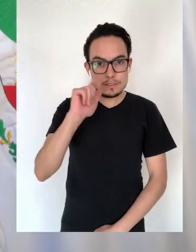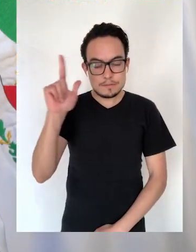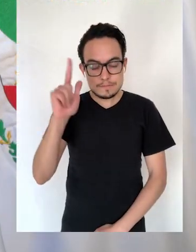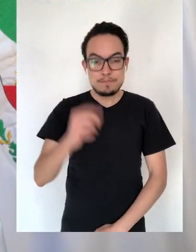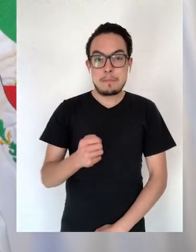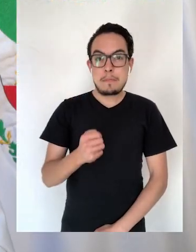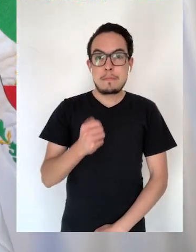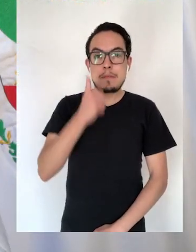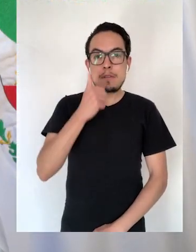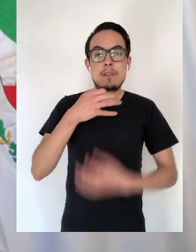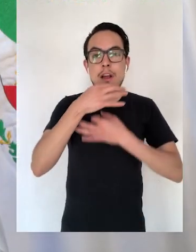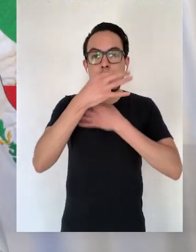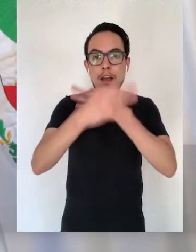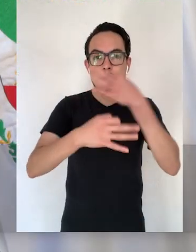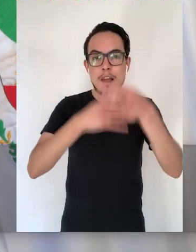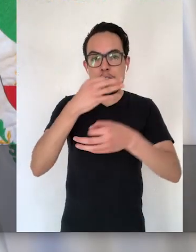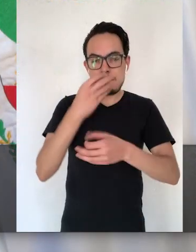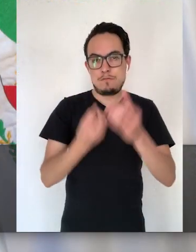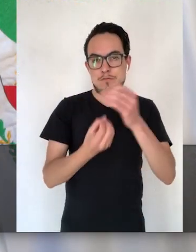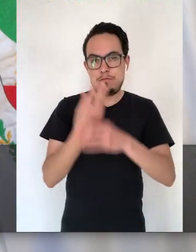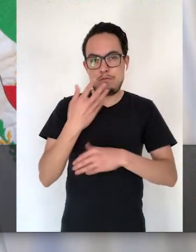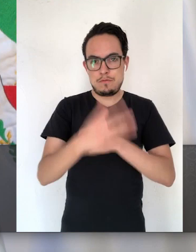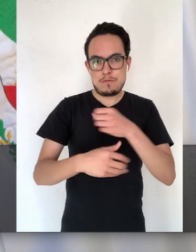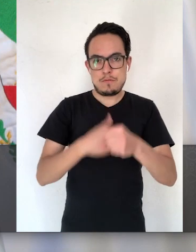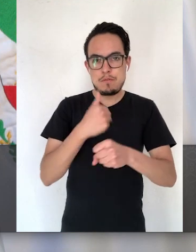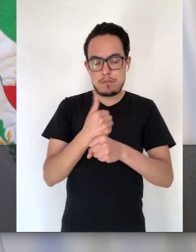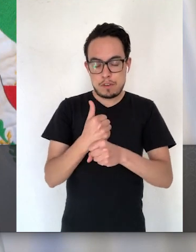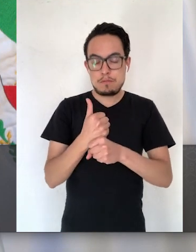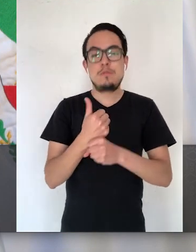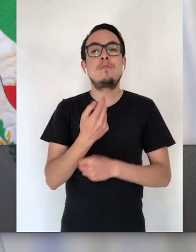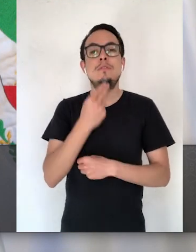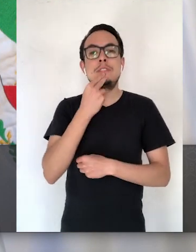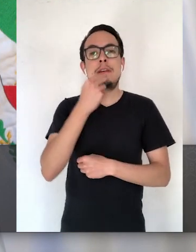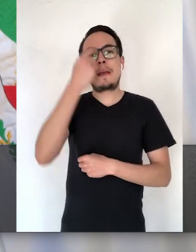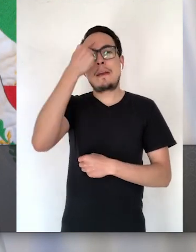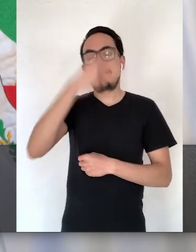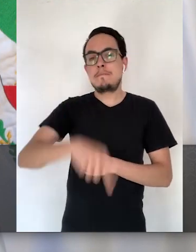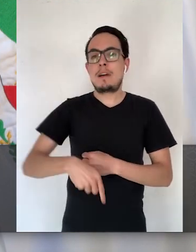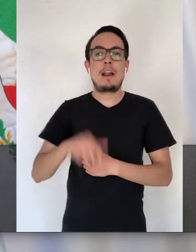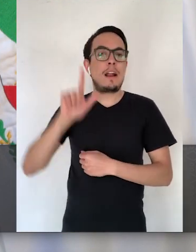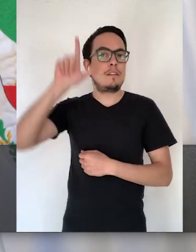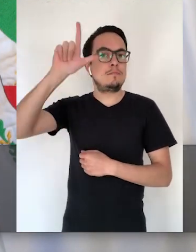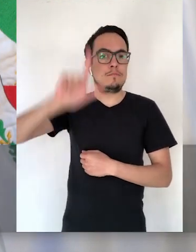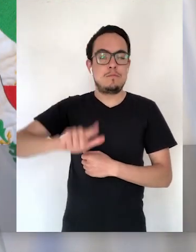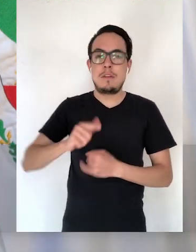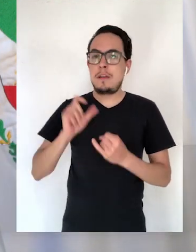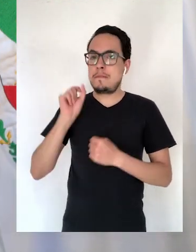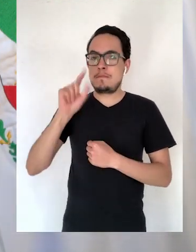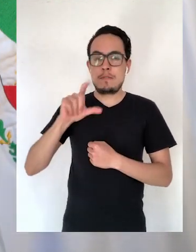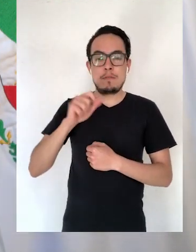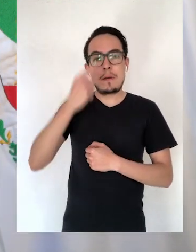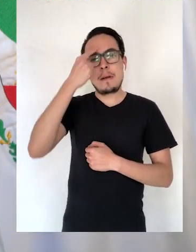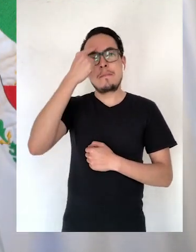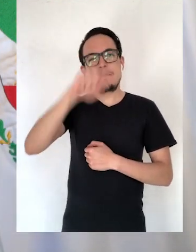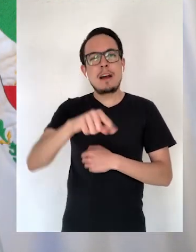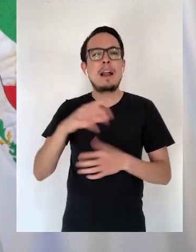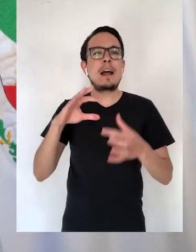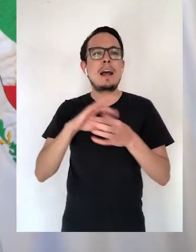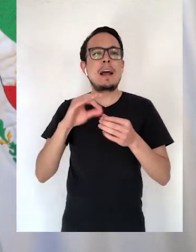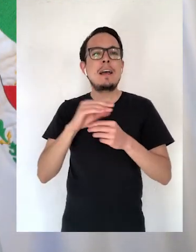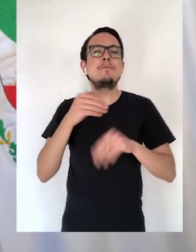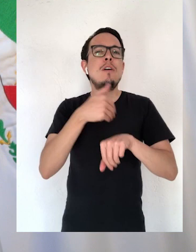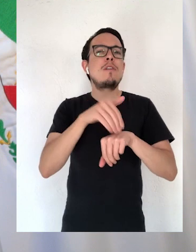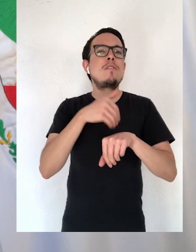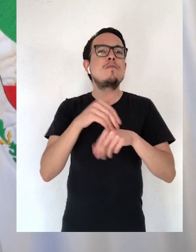Hola, ¿qué tal? Esta primera emisión del año de la vocería organizacional la dedicaremos como todos los lunes a analizar el comportamiento